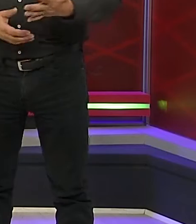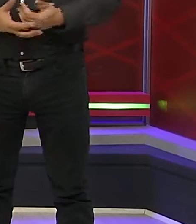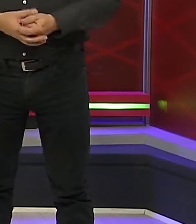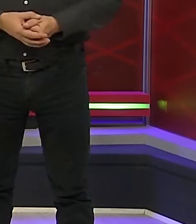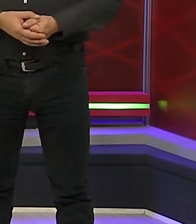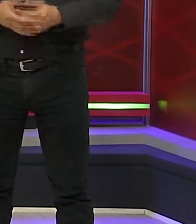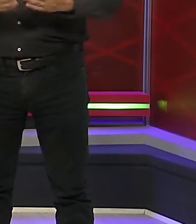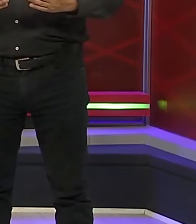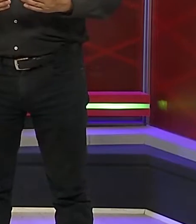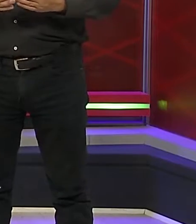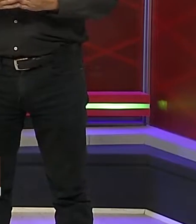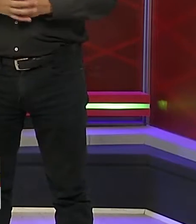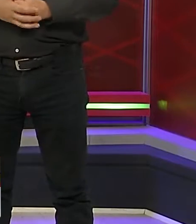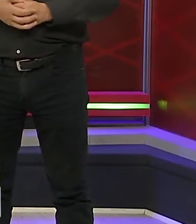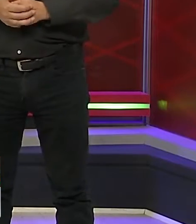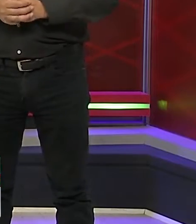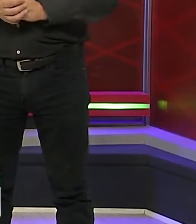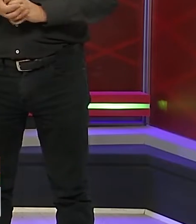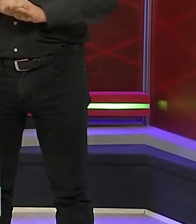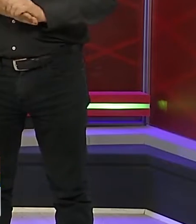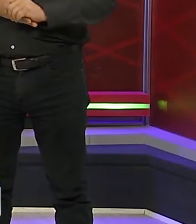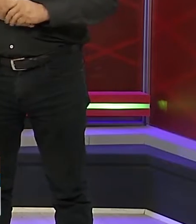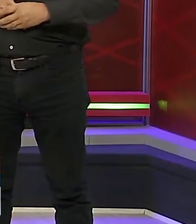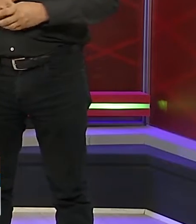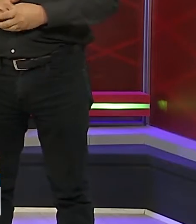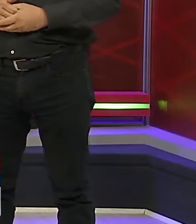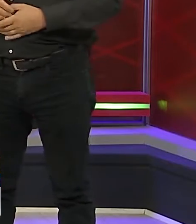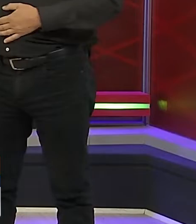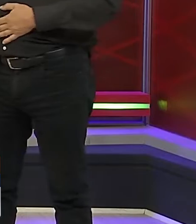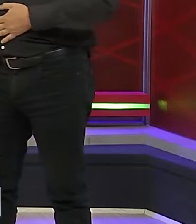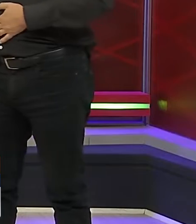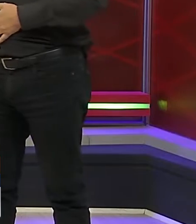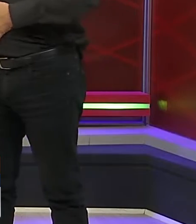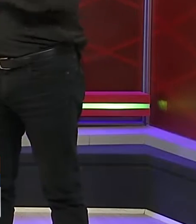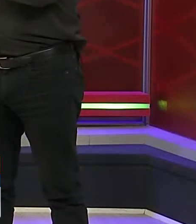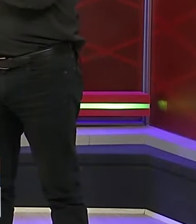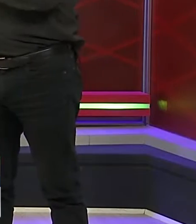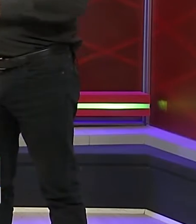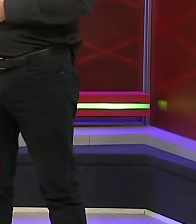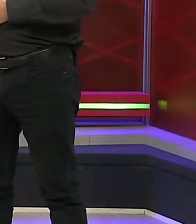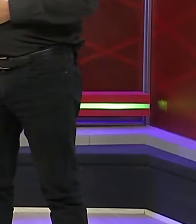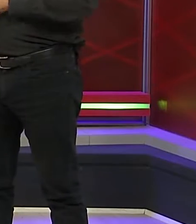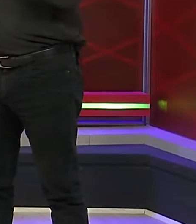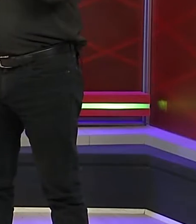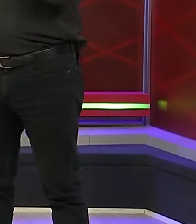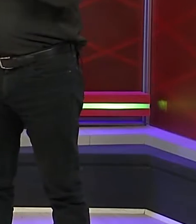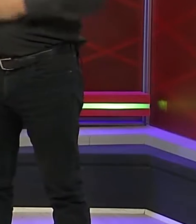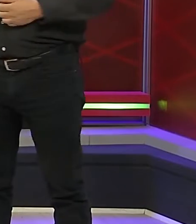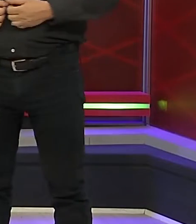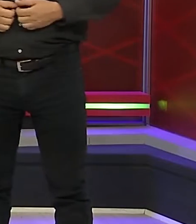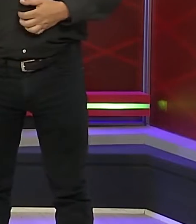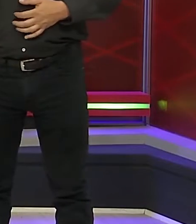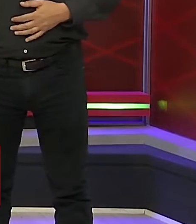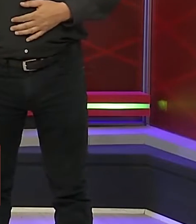Hola, ¿cómo están? Bienvenidos a Portavoz Noticias junto a Scarlett Cárdenas. Scarlett, ¿cómo estás? Bien, ¿cómo estás Freddy Bacache? Muy